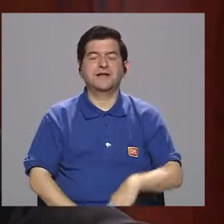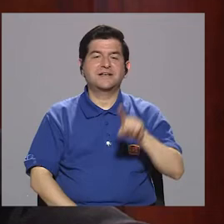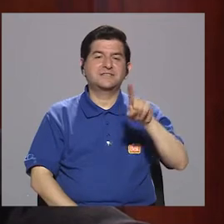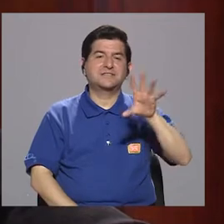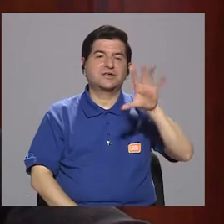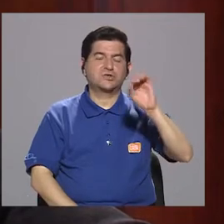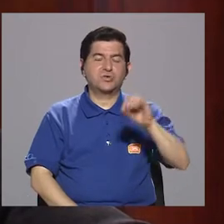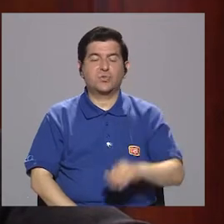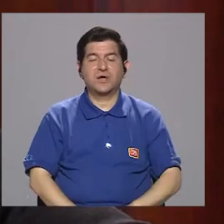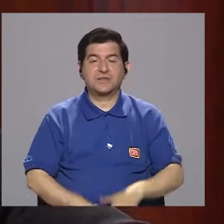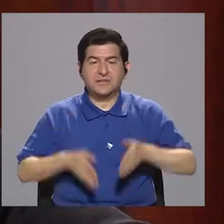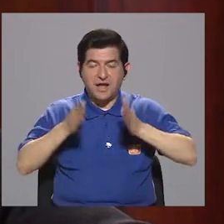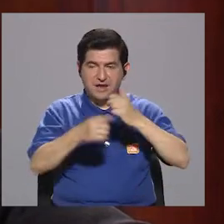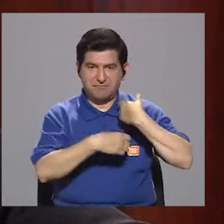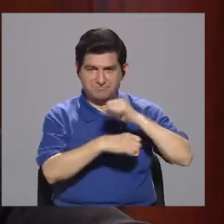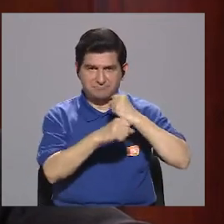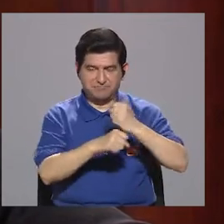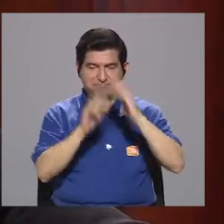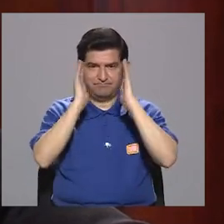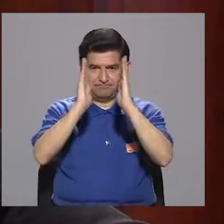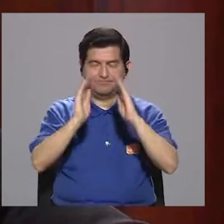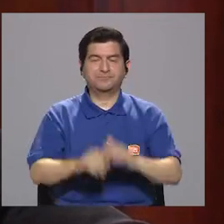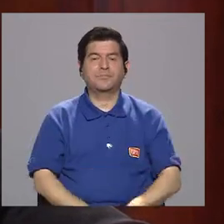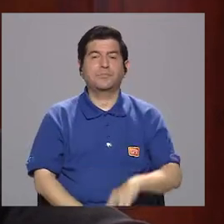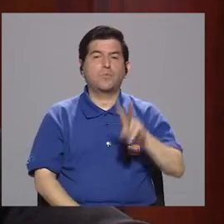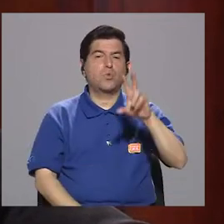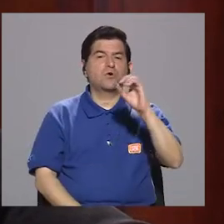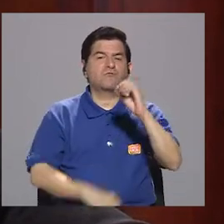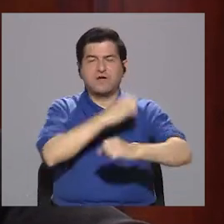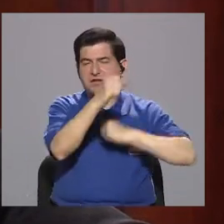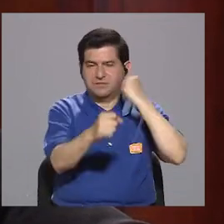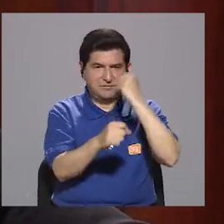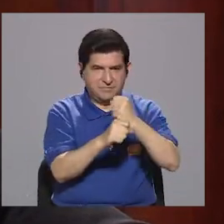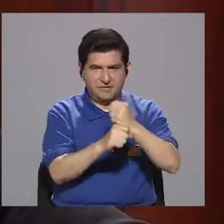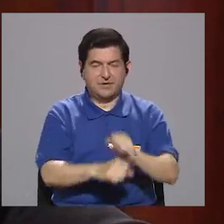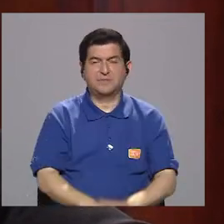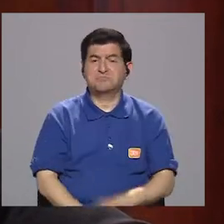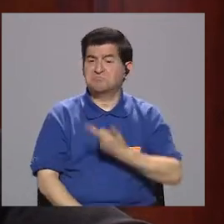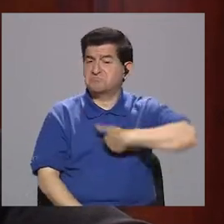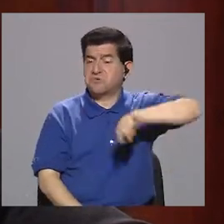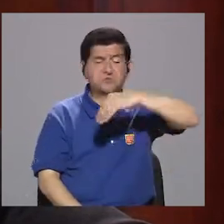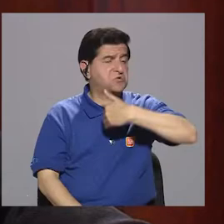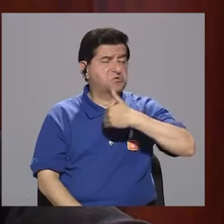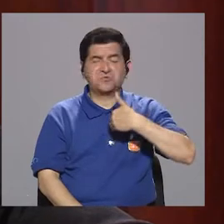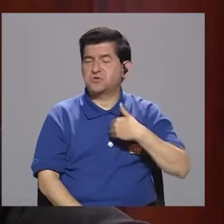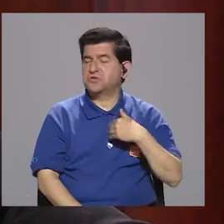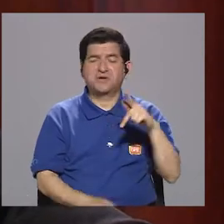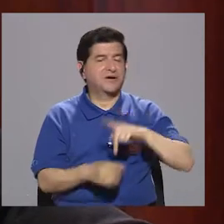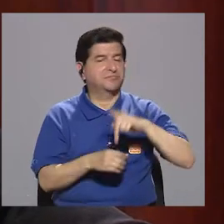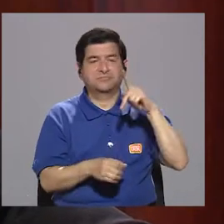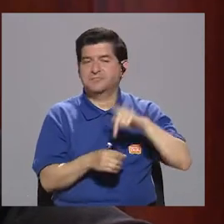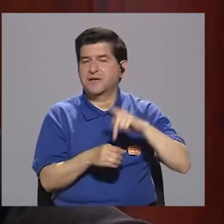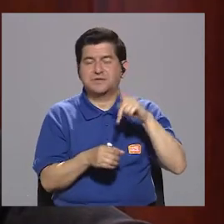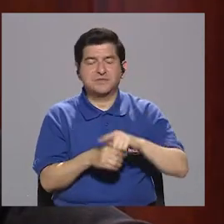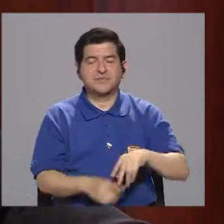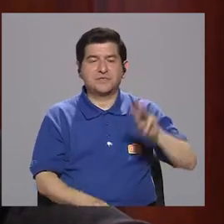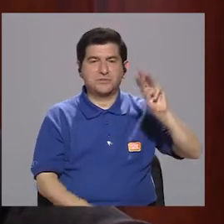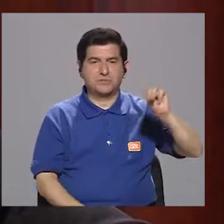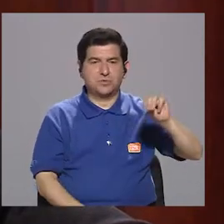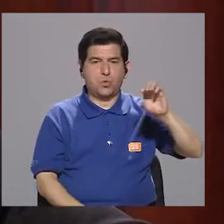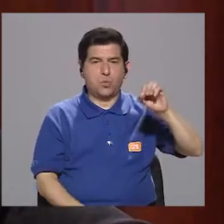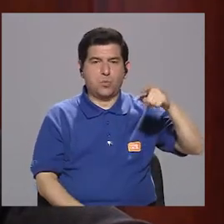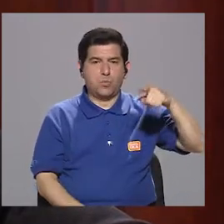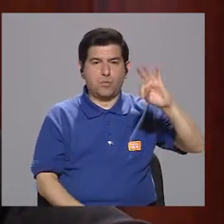150 de la red municipal. Durante más de 20 años no hemos tenido ninguna participación del MOB